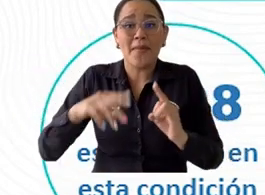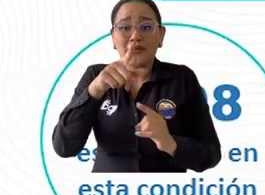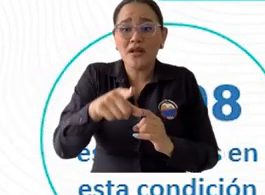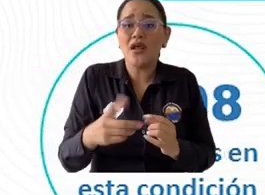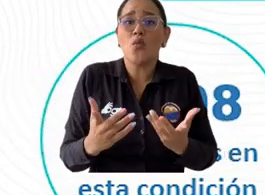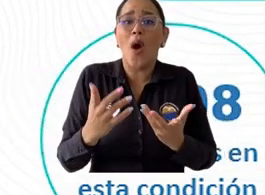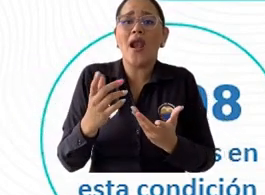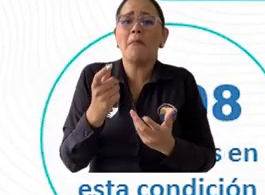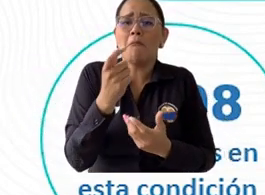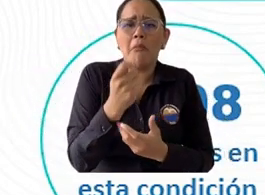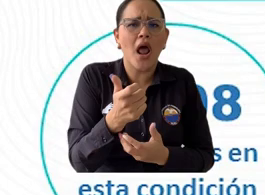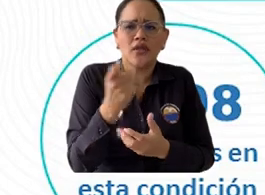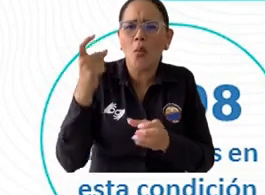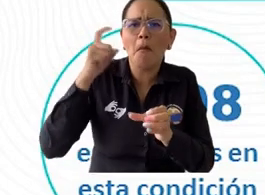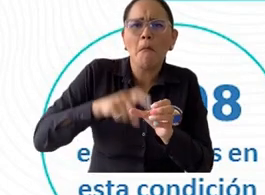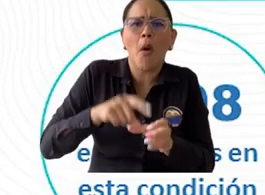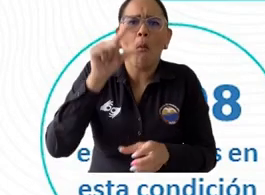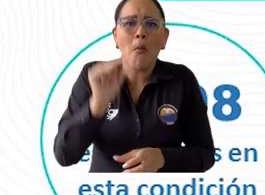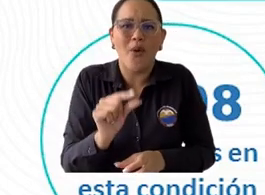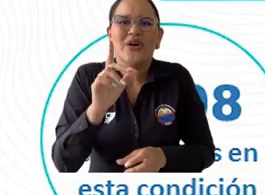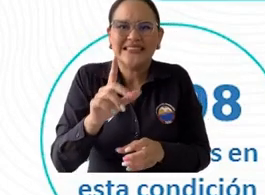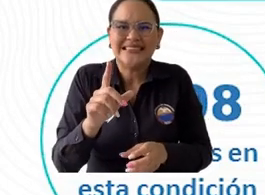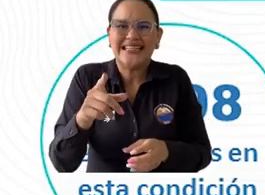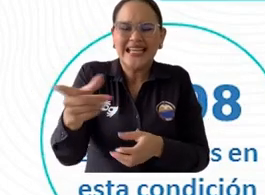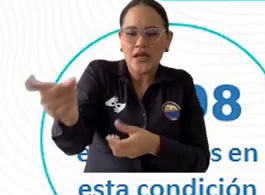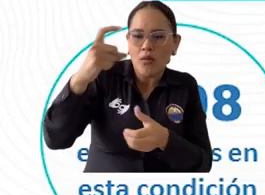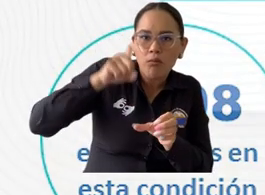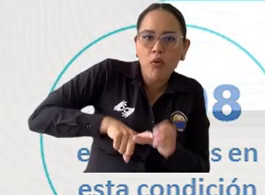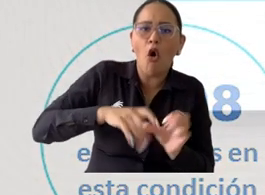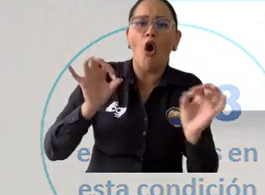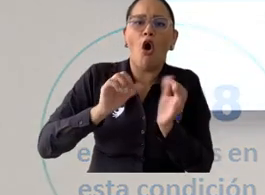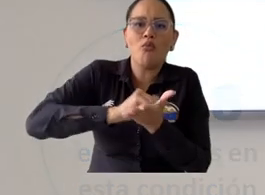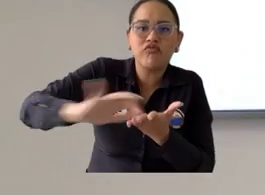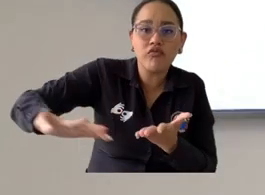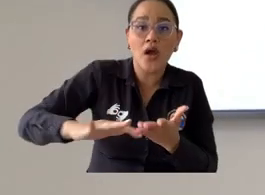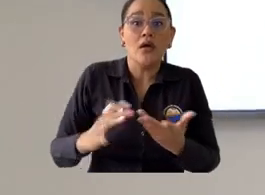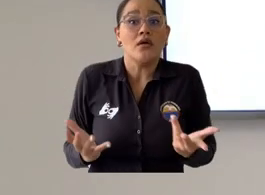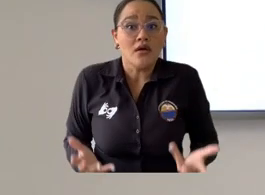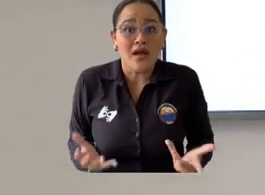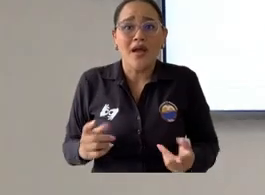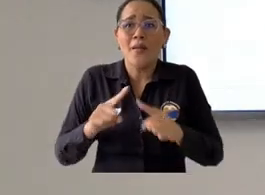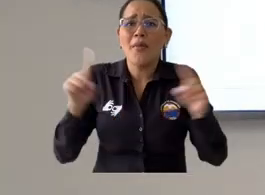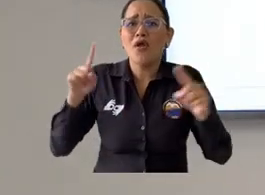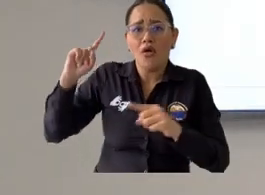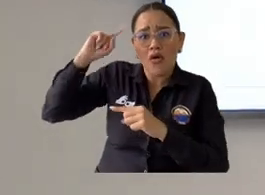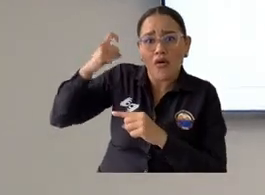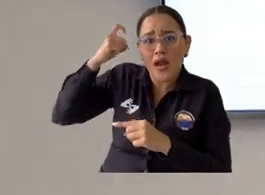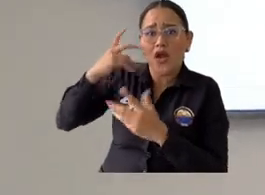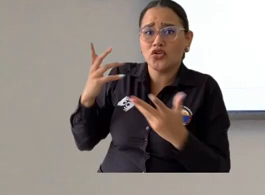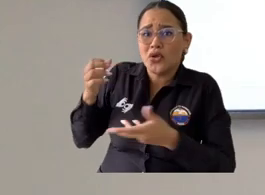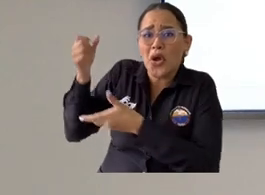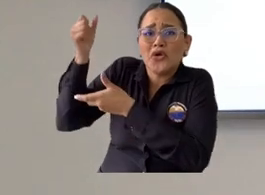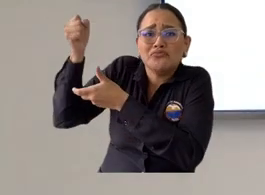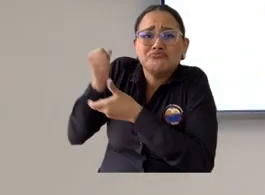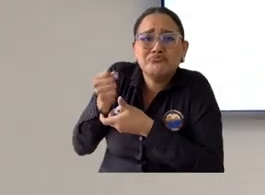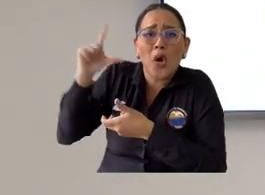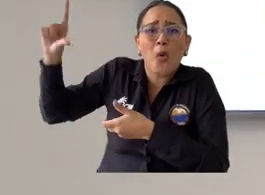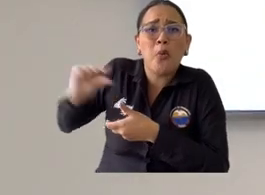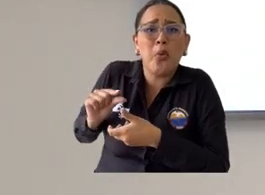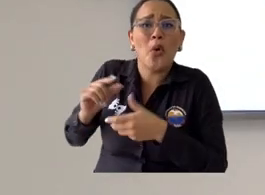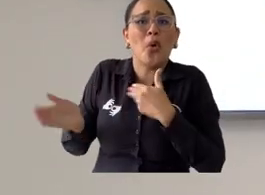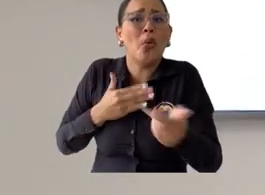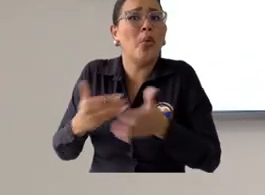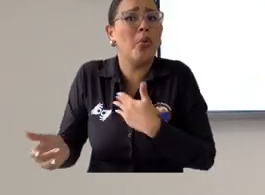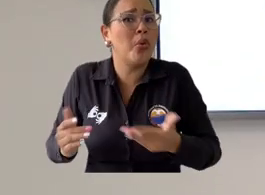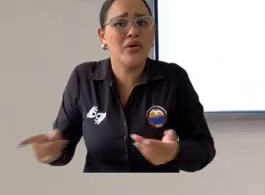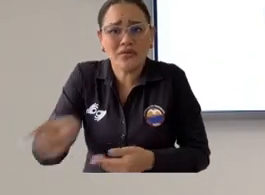pesar de que somos la universidad pública acreditada con la menor transferencia per cápita menos de 3 millones de pesos al año por estudiante mientras en pandemia muchas